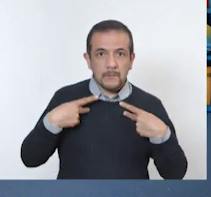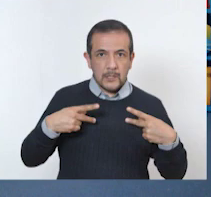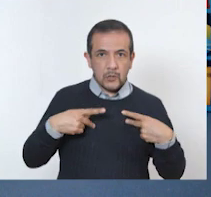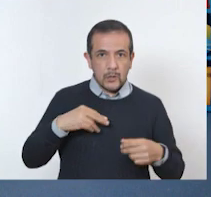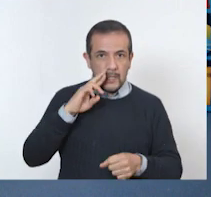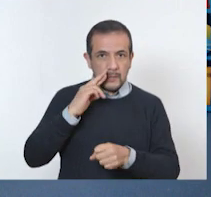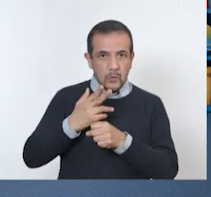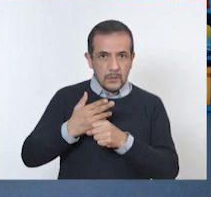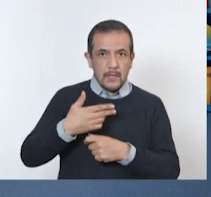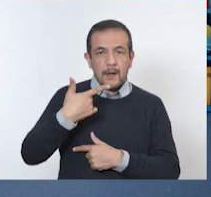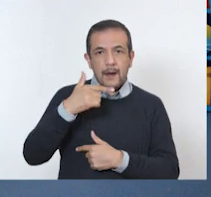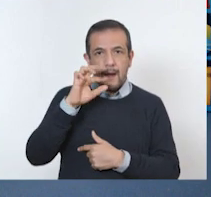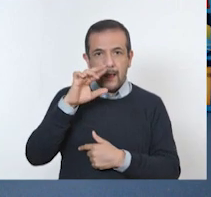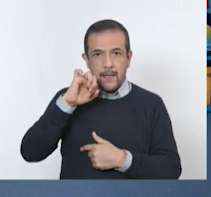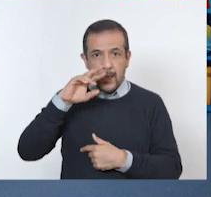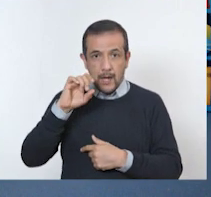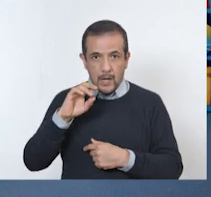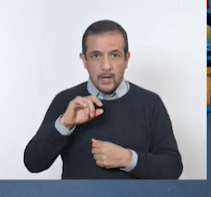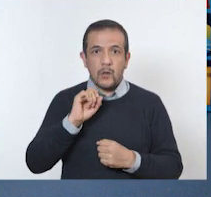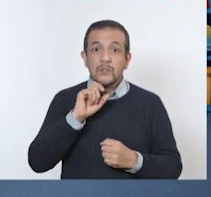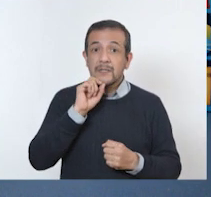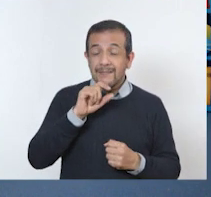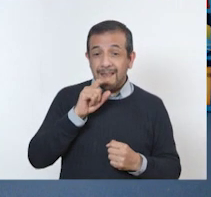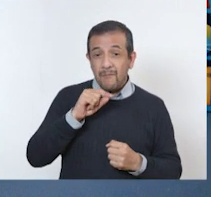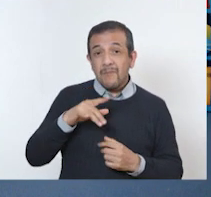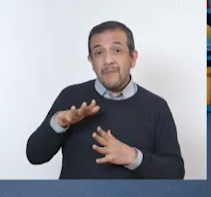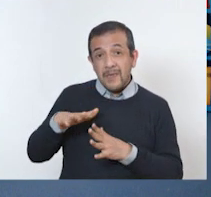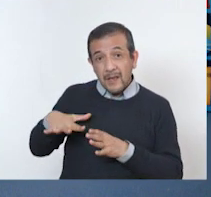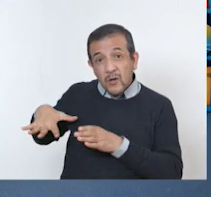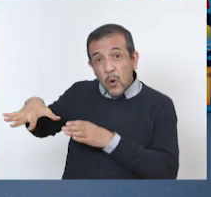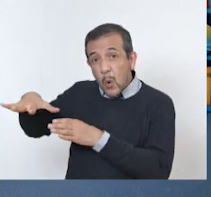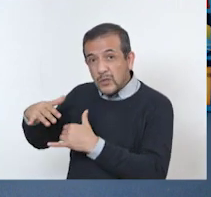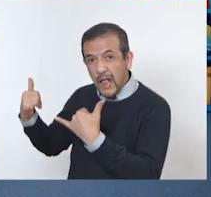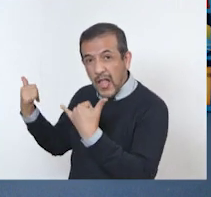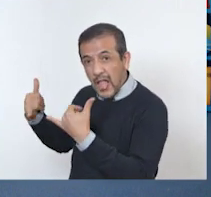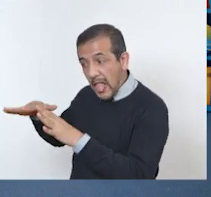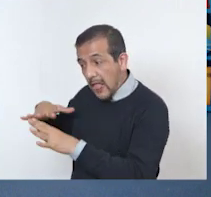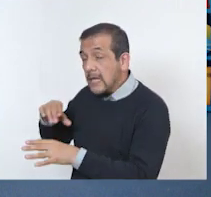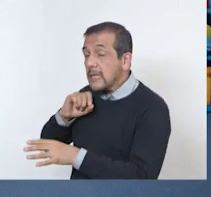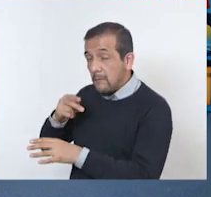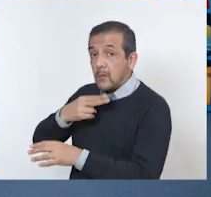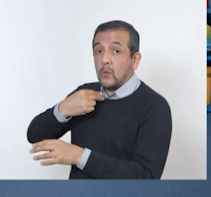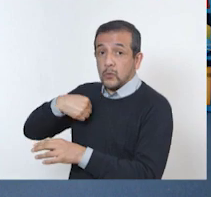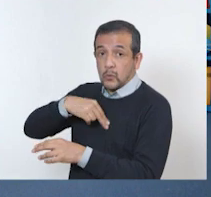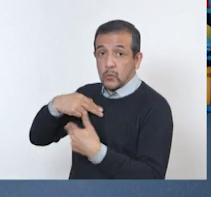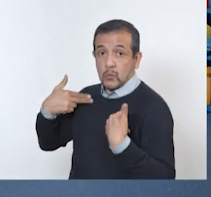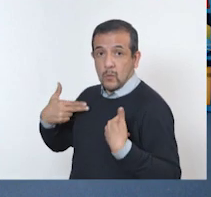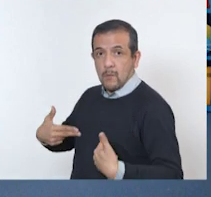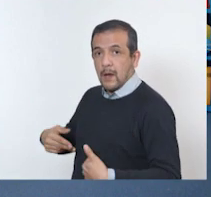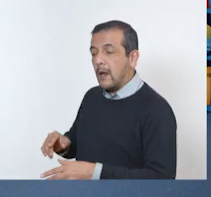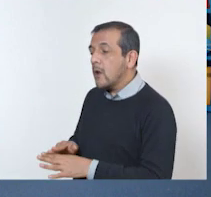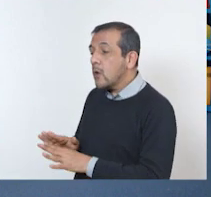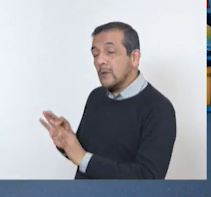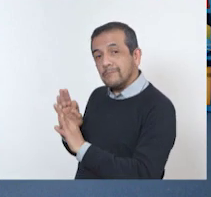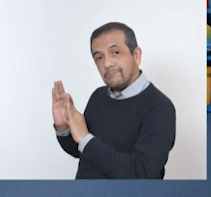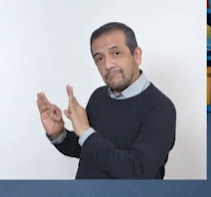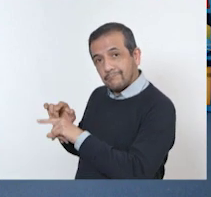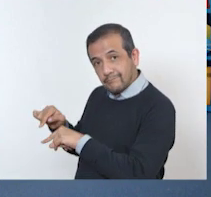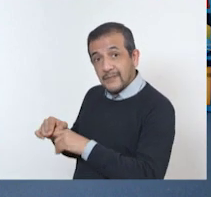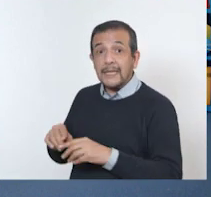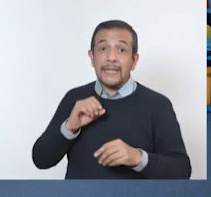cuidados por ellos mismos, pero también las acciones de los humanos influyen en ellos. Y nuestros animales